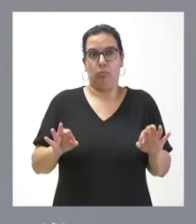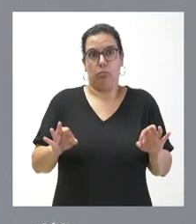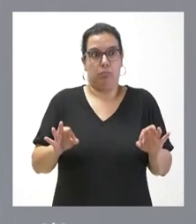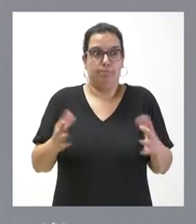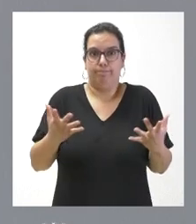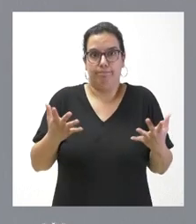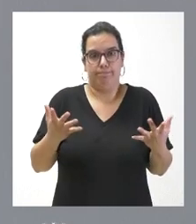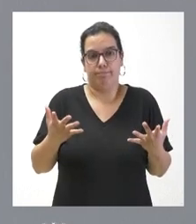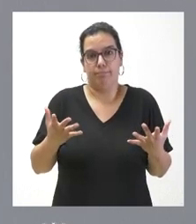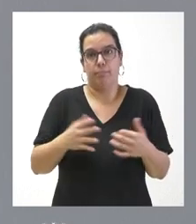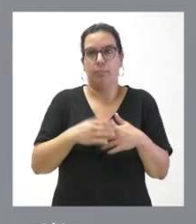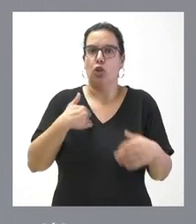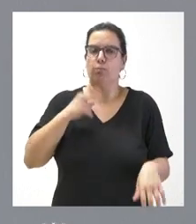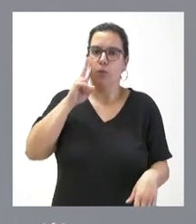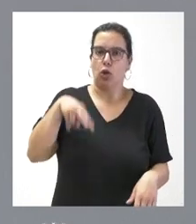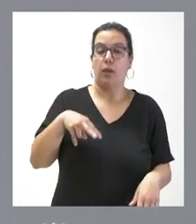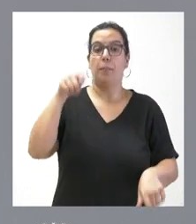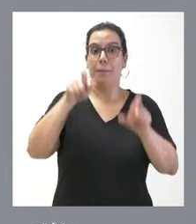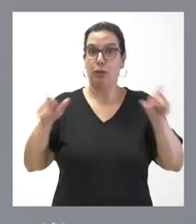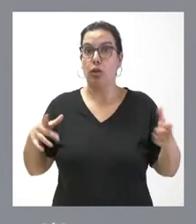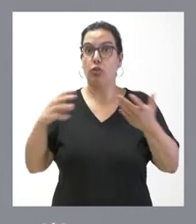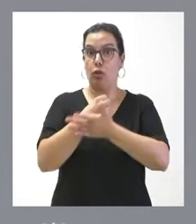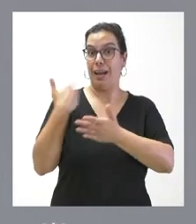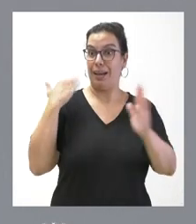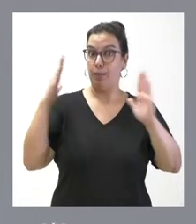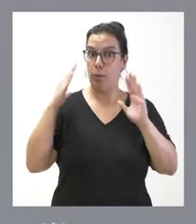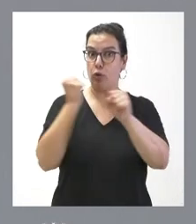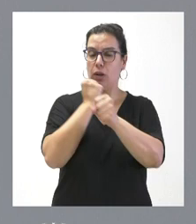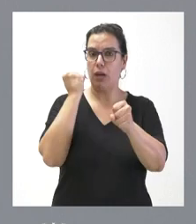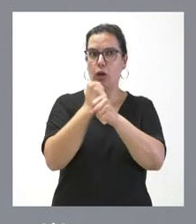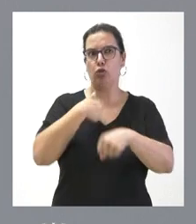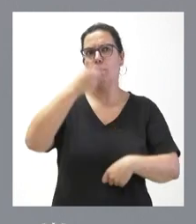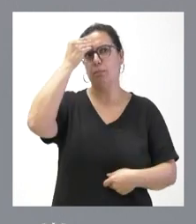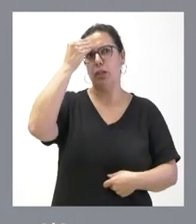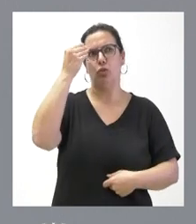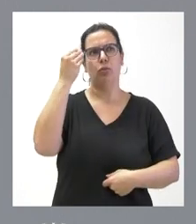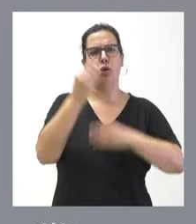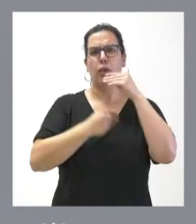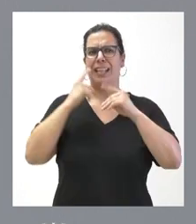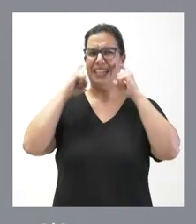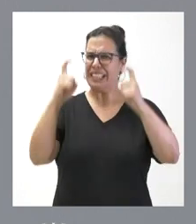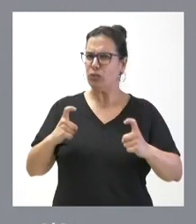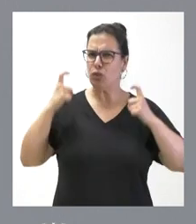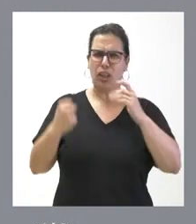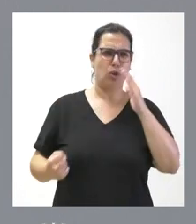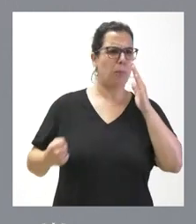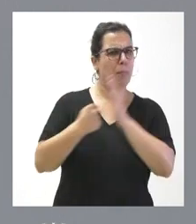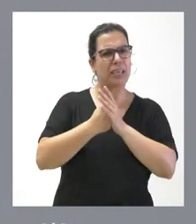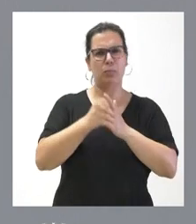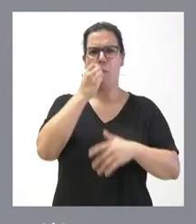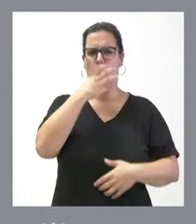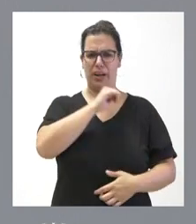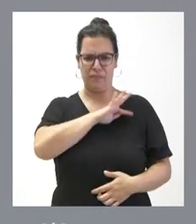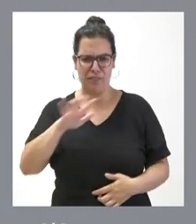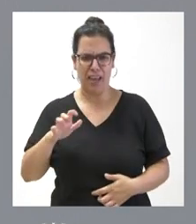Y yo creo, y hay que reconocerlo, que todas las personas que actuaron en aquel momento lo hicieron desde el máximo esfuerzo de dedicación y buena fe y desde sus